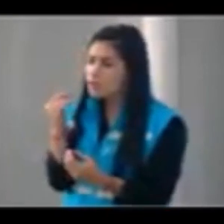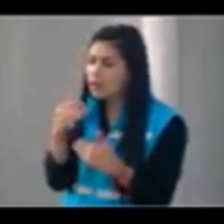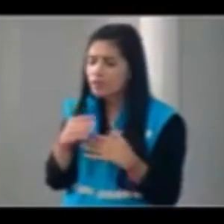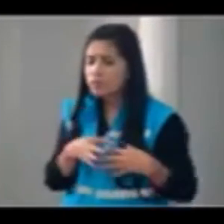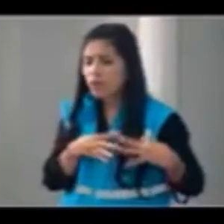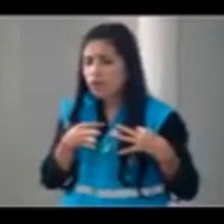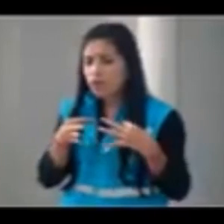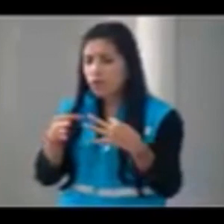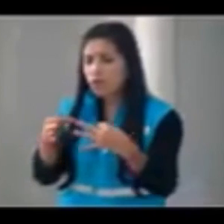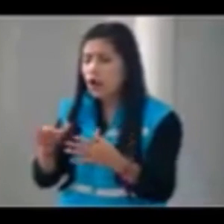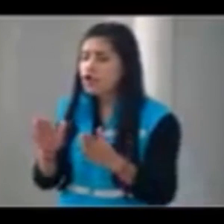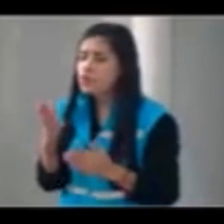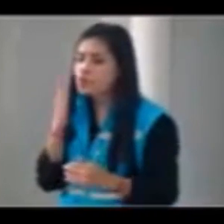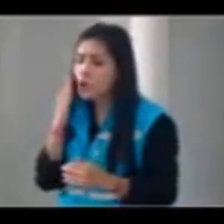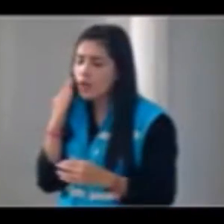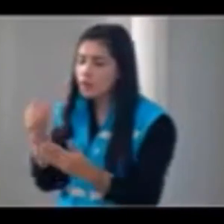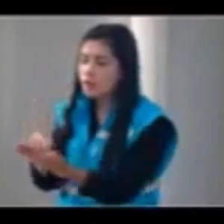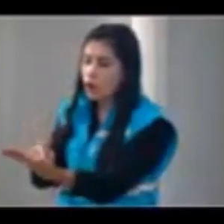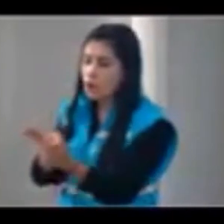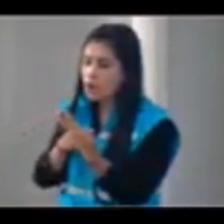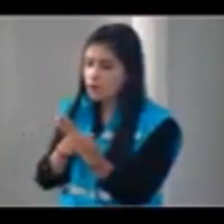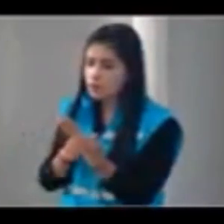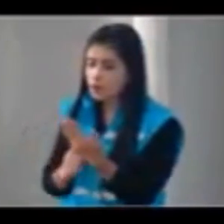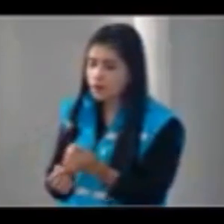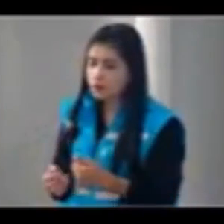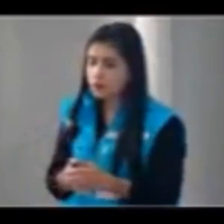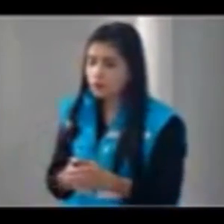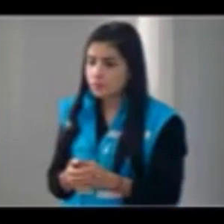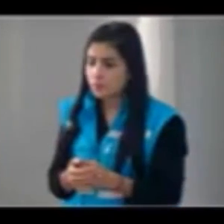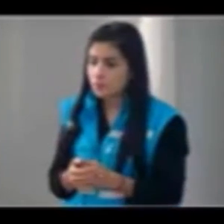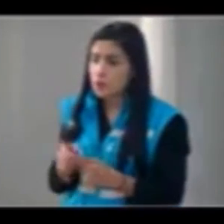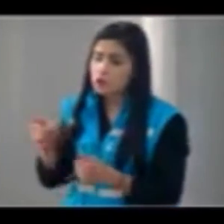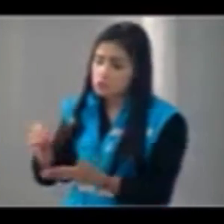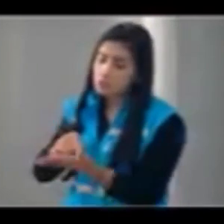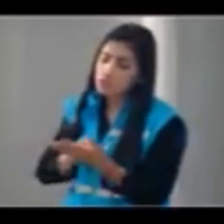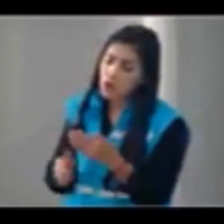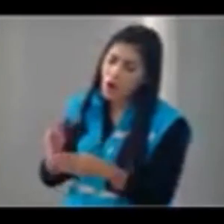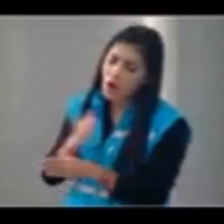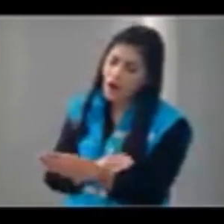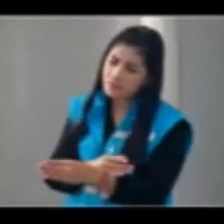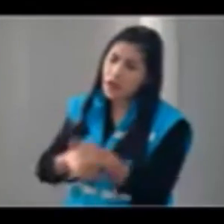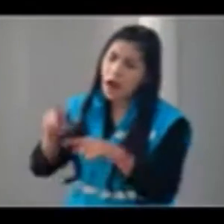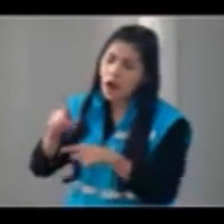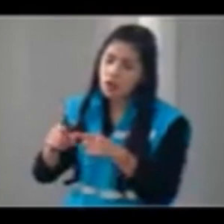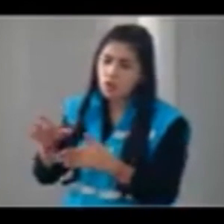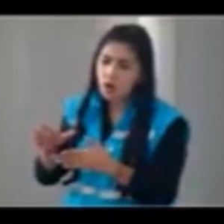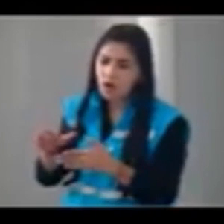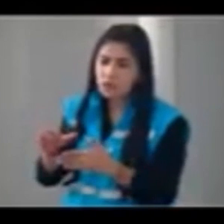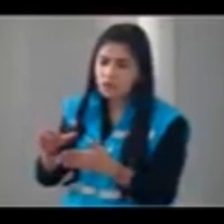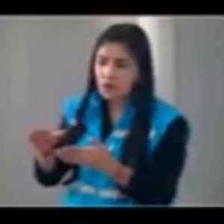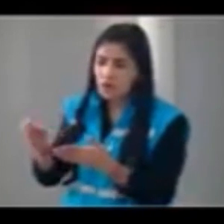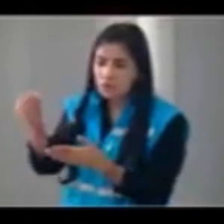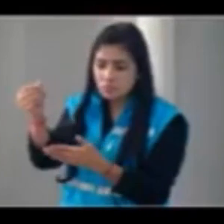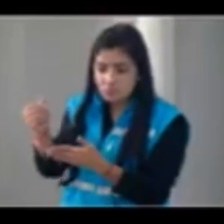pueden presentar los estados financieros? Usted me mostró algunas cuentas, en fin, entonces, pues por lo menos si nos podría a todos los